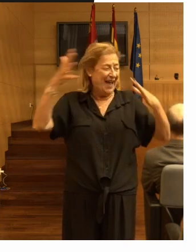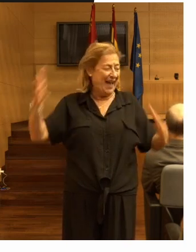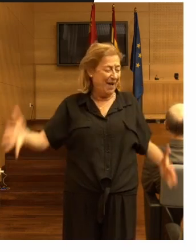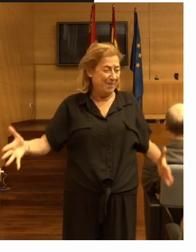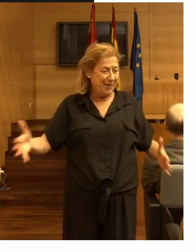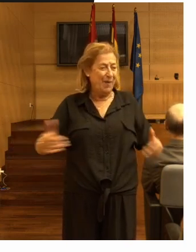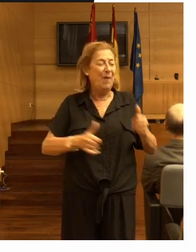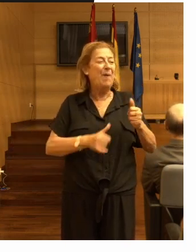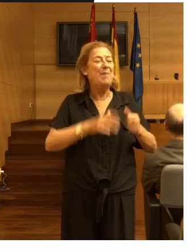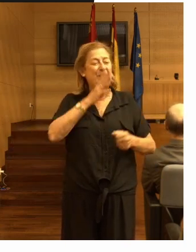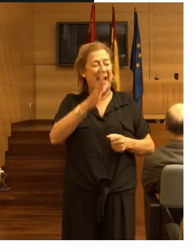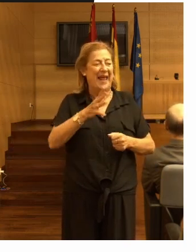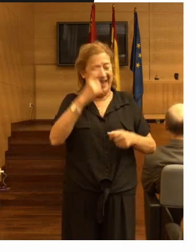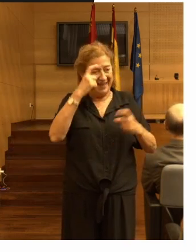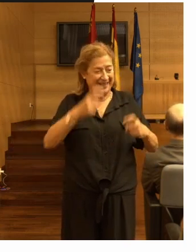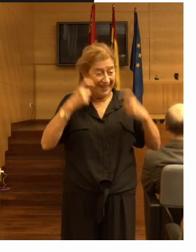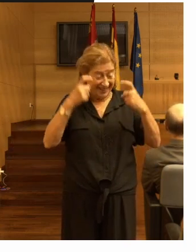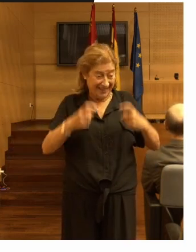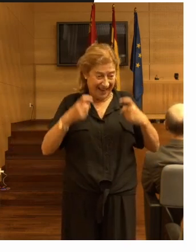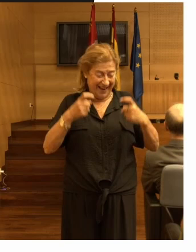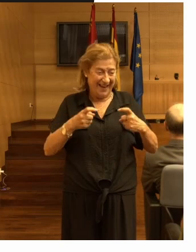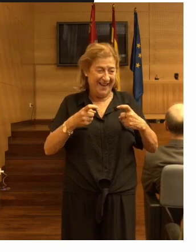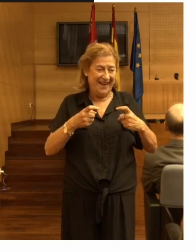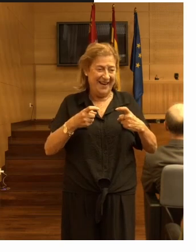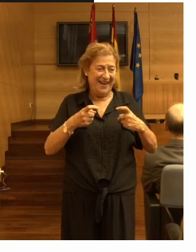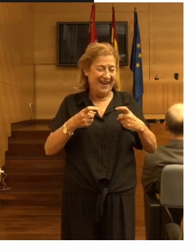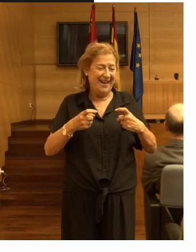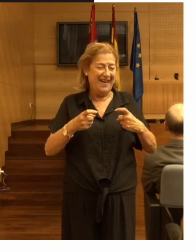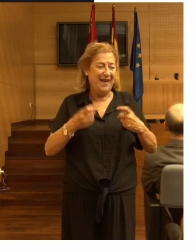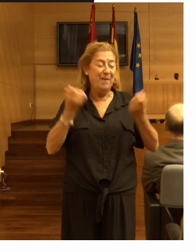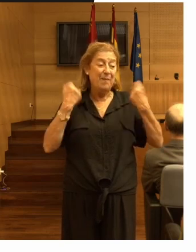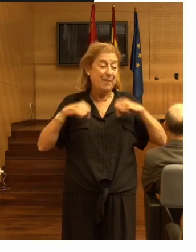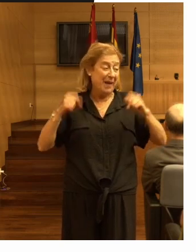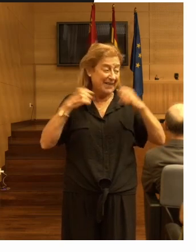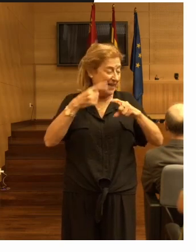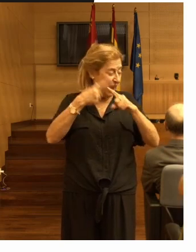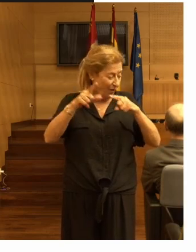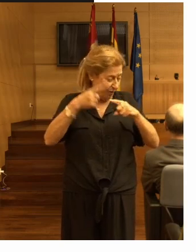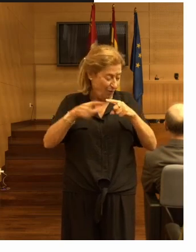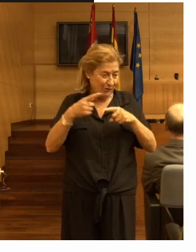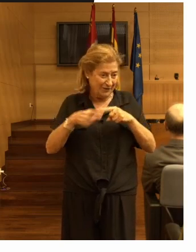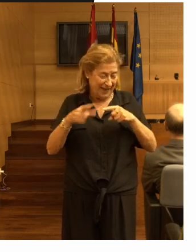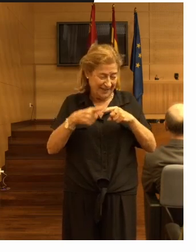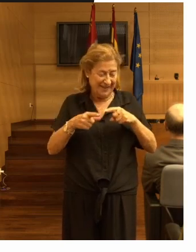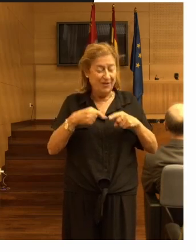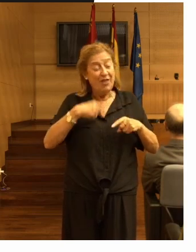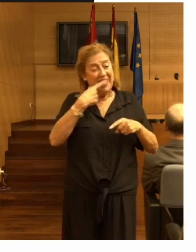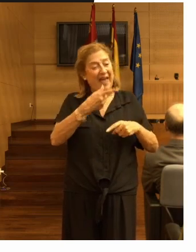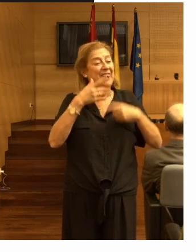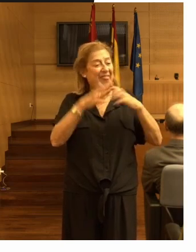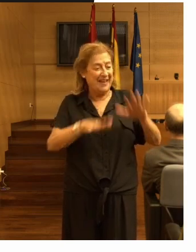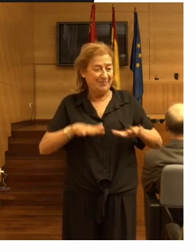para intentar poner en práctica cosas yo diría despacio